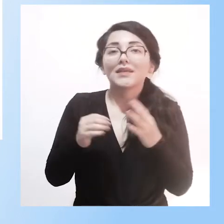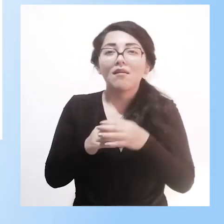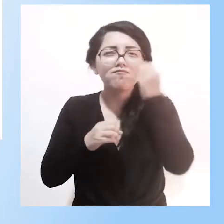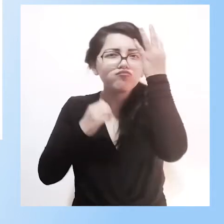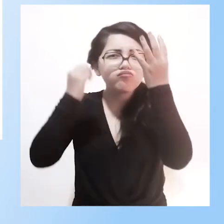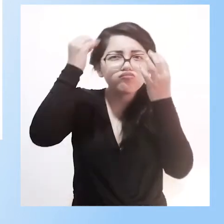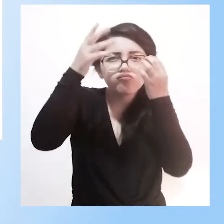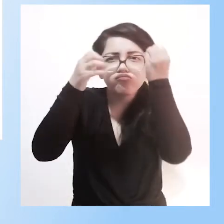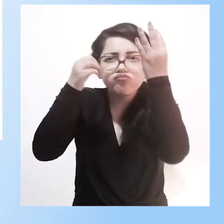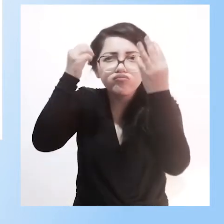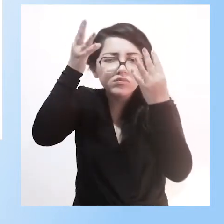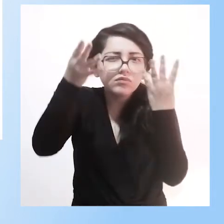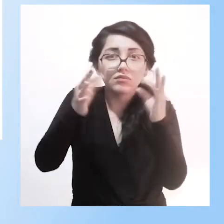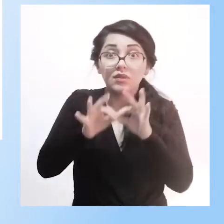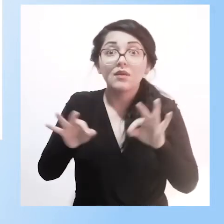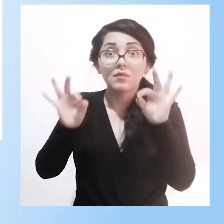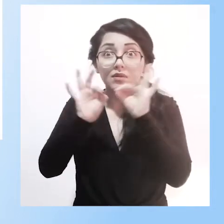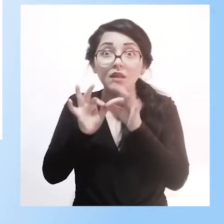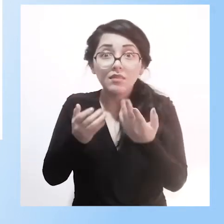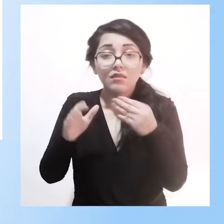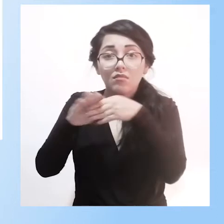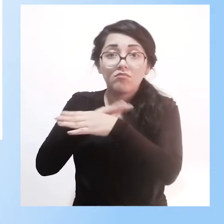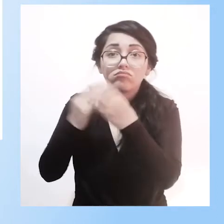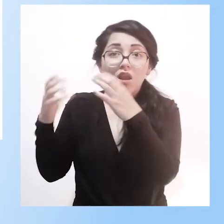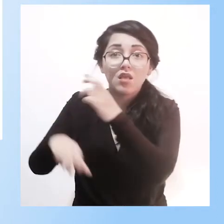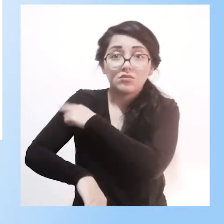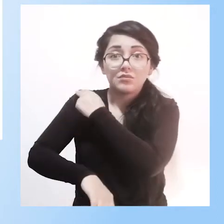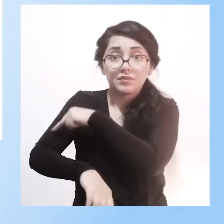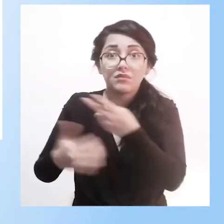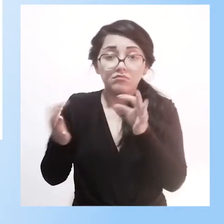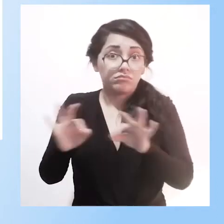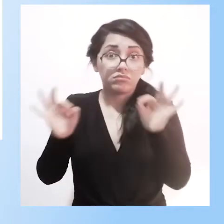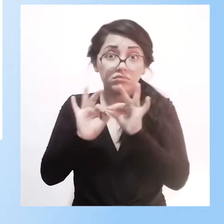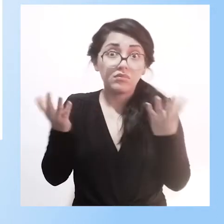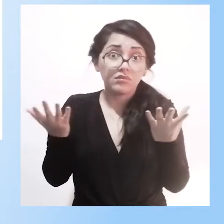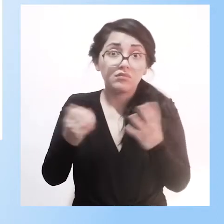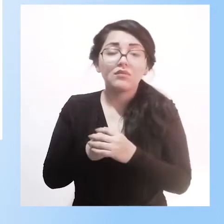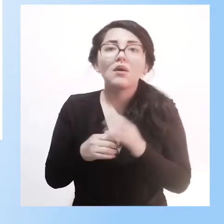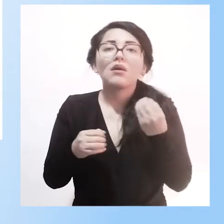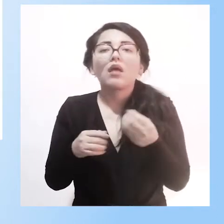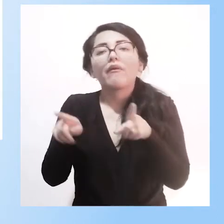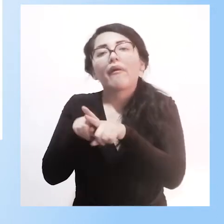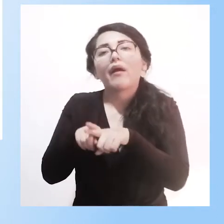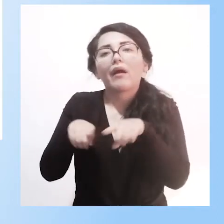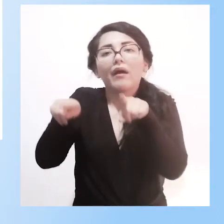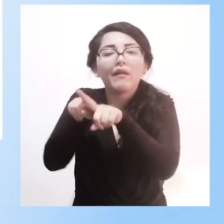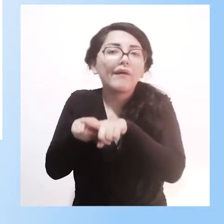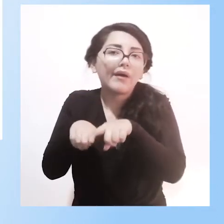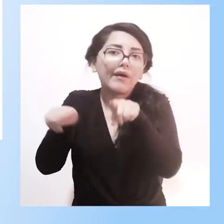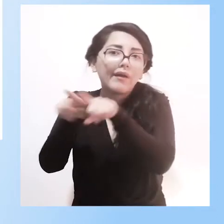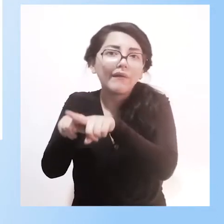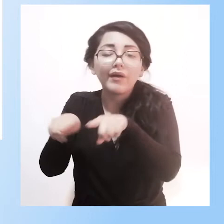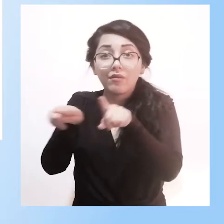innovaciones en educación hospitalaria es muy importante porque no podemos repetir la rutina